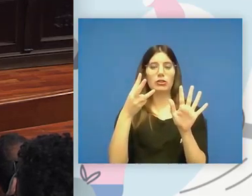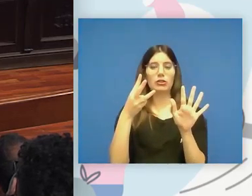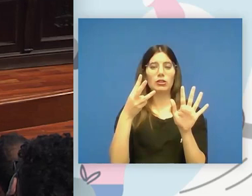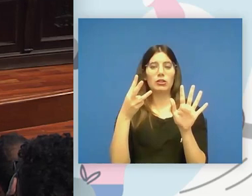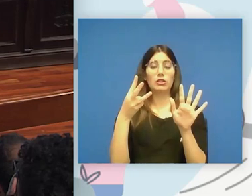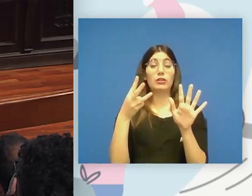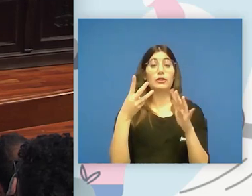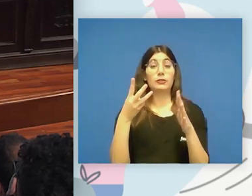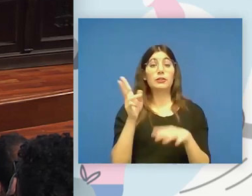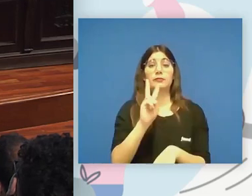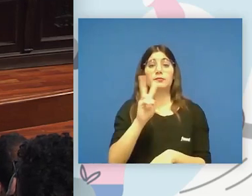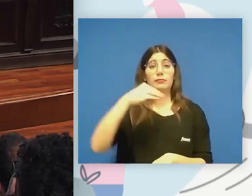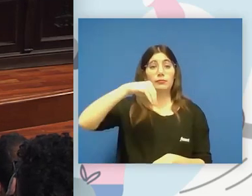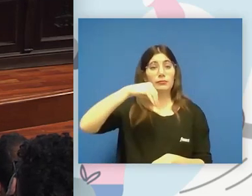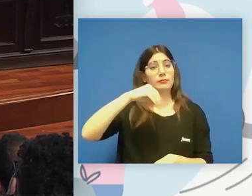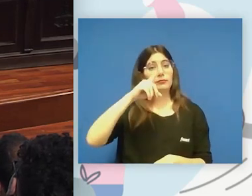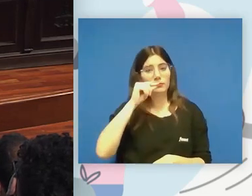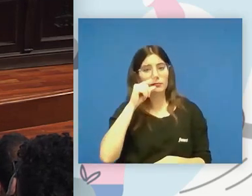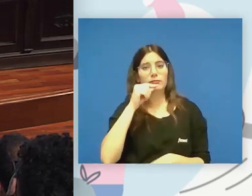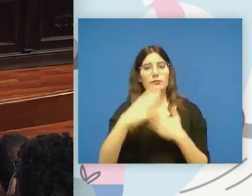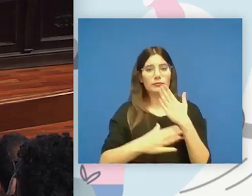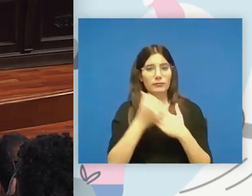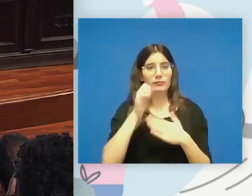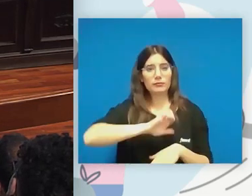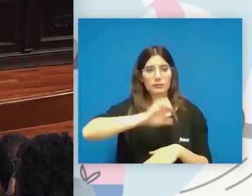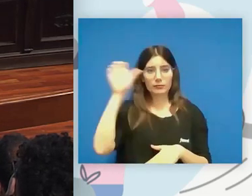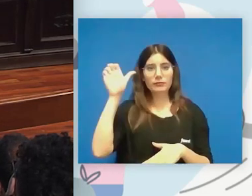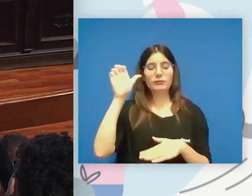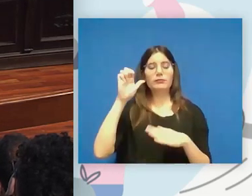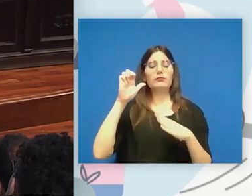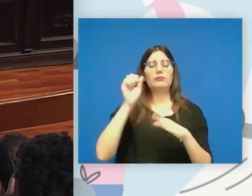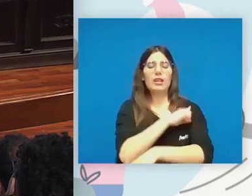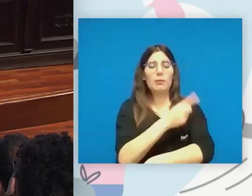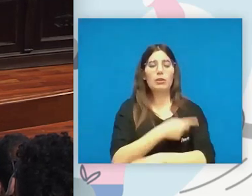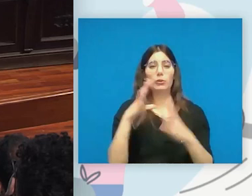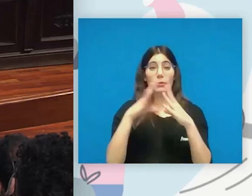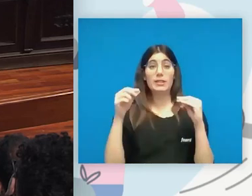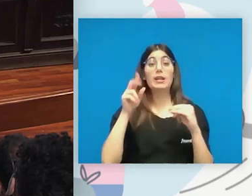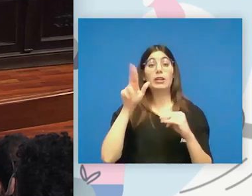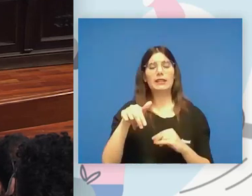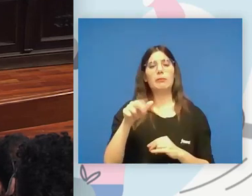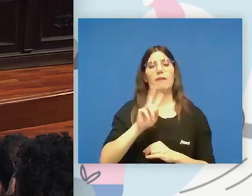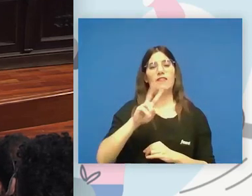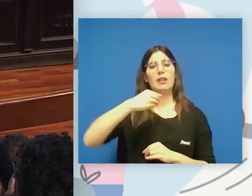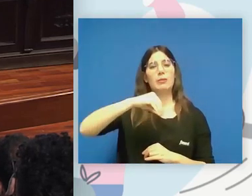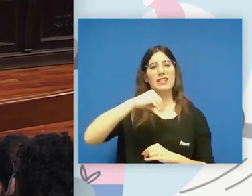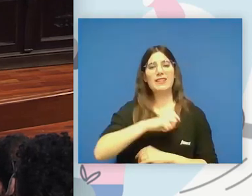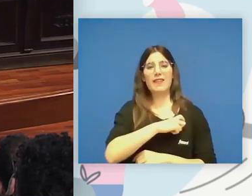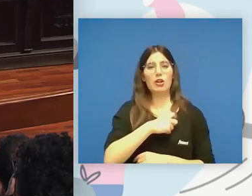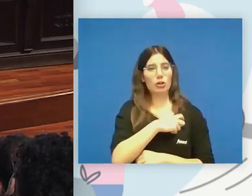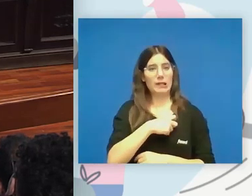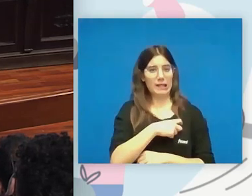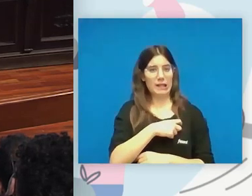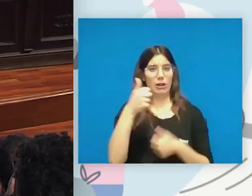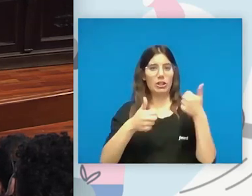es vicepresidente de la Federación Europea de Deporte Universitario y ha sido vicepresidente del Comité de los Campeonatos del